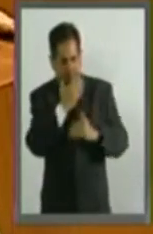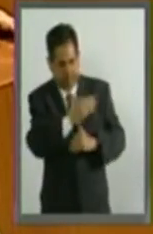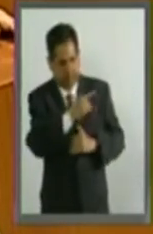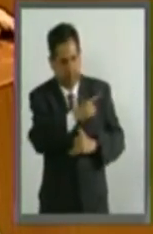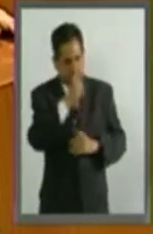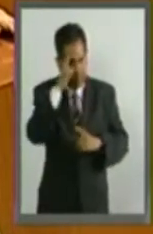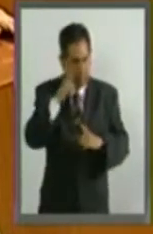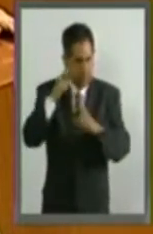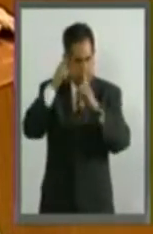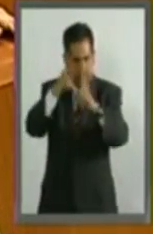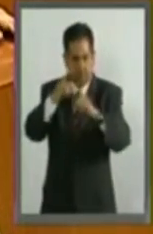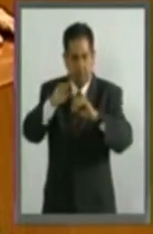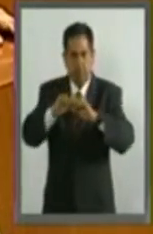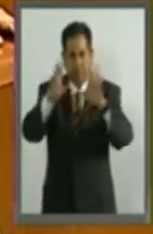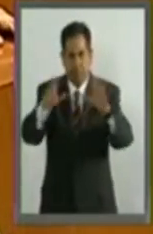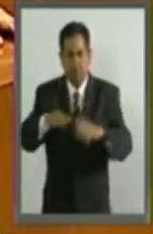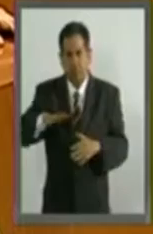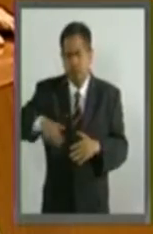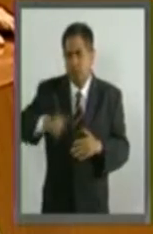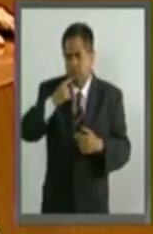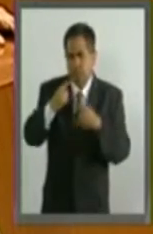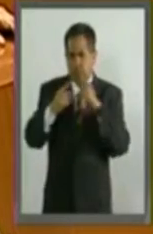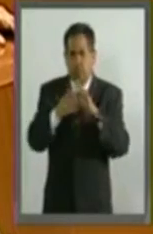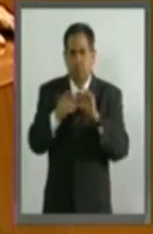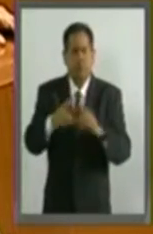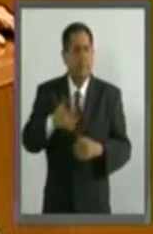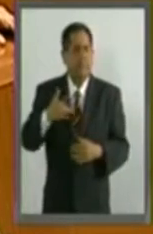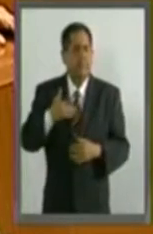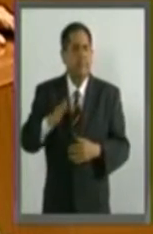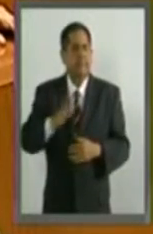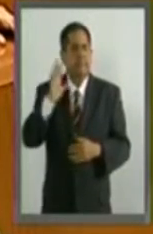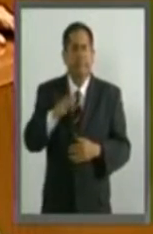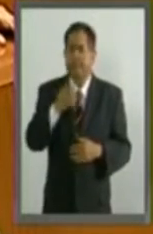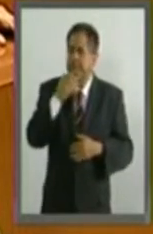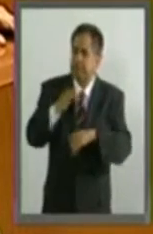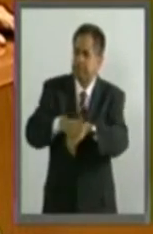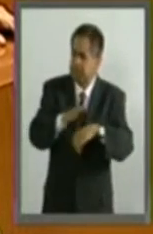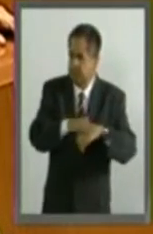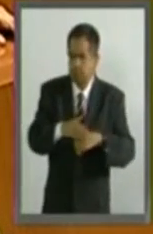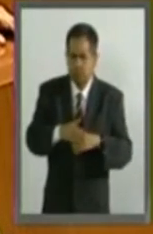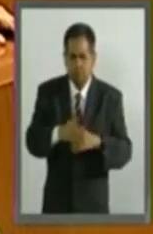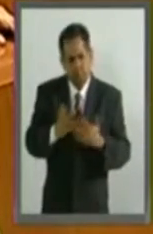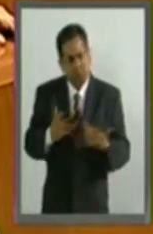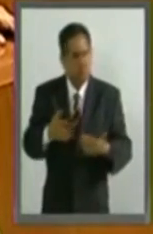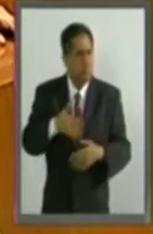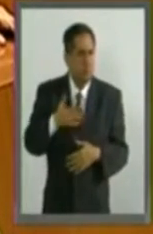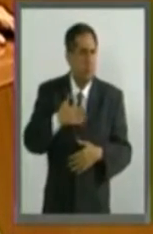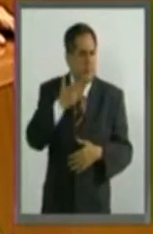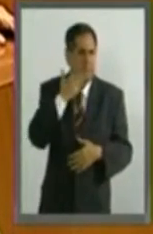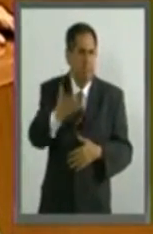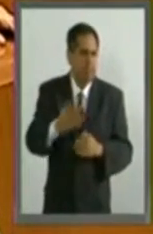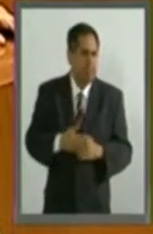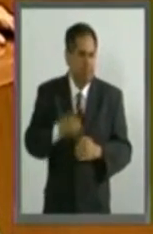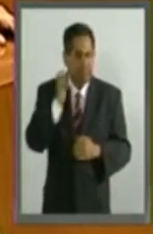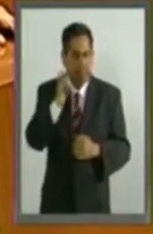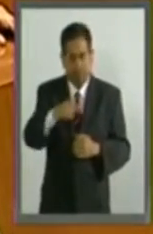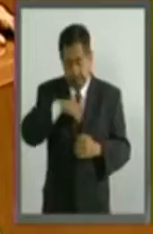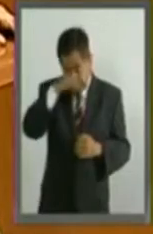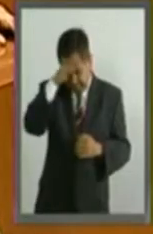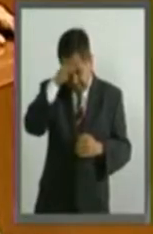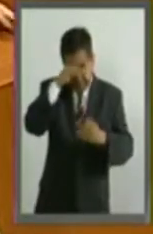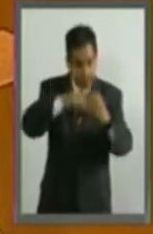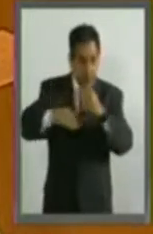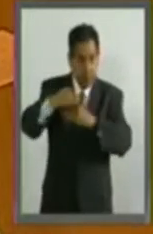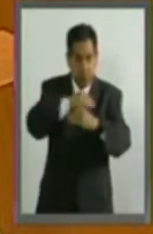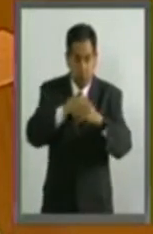objetivos que usted aquí señaló, me parece que es una convocatoria pertinente que nos debe de llevar a todos a